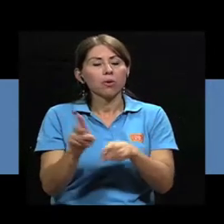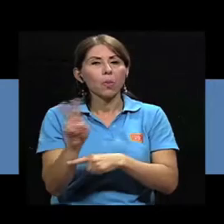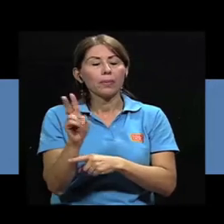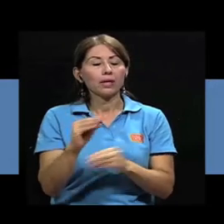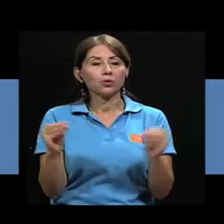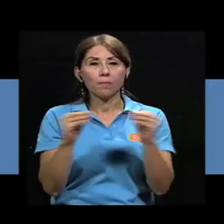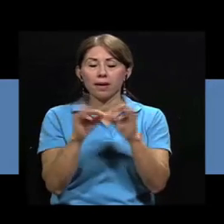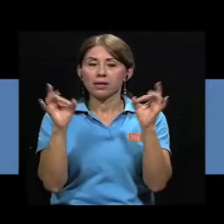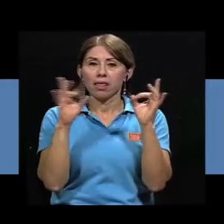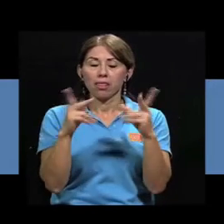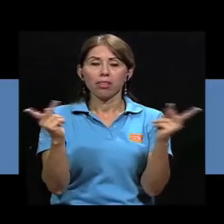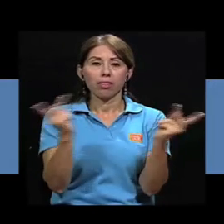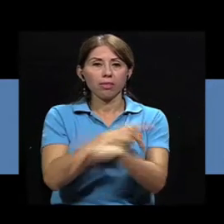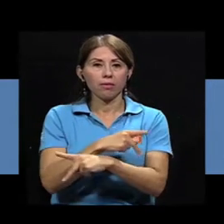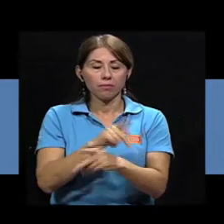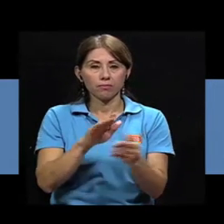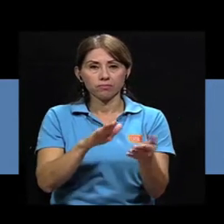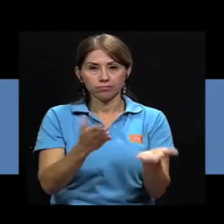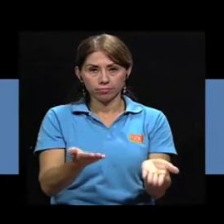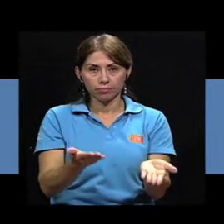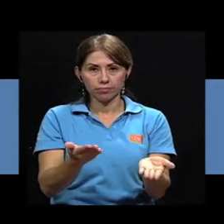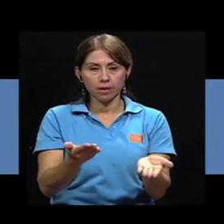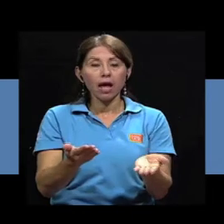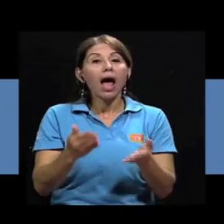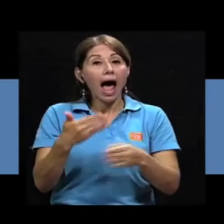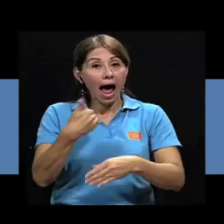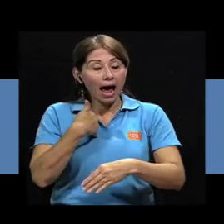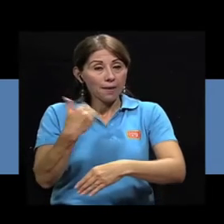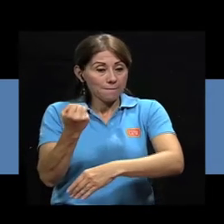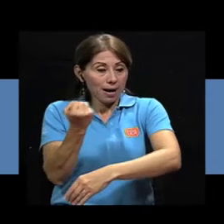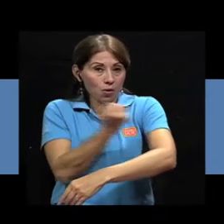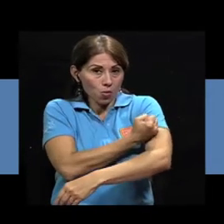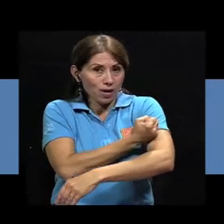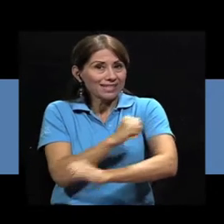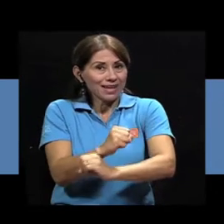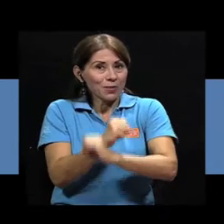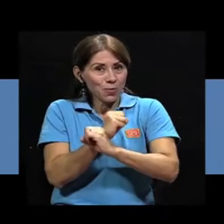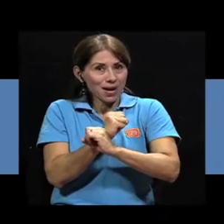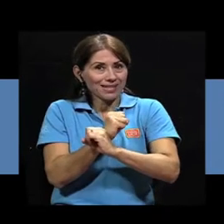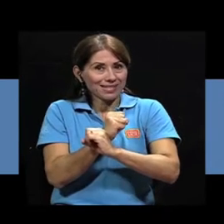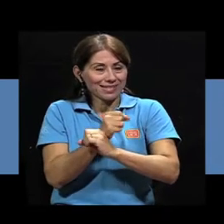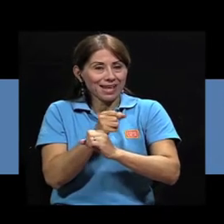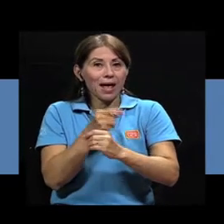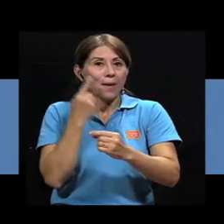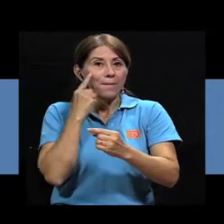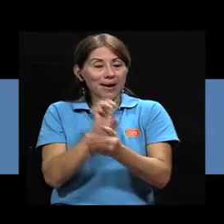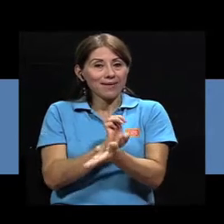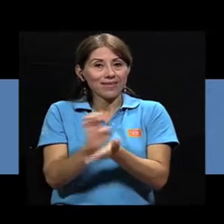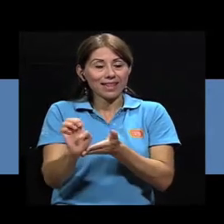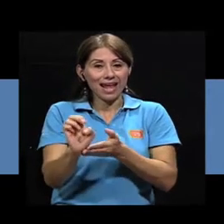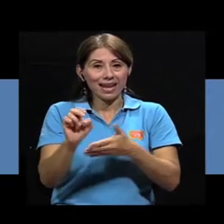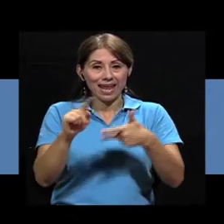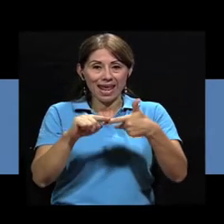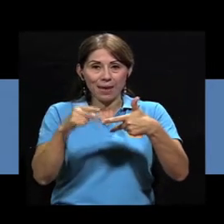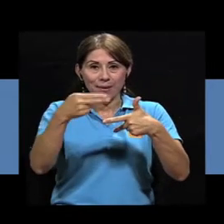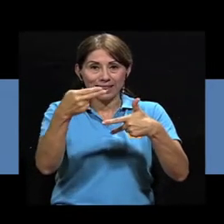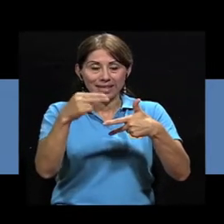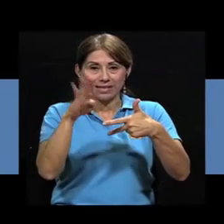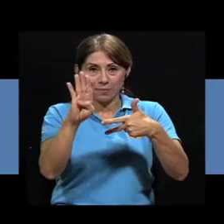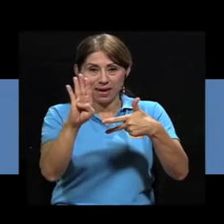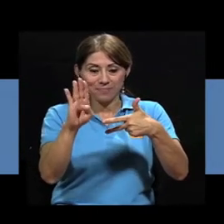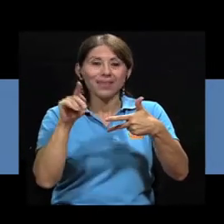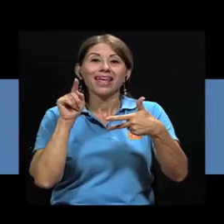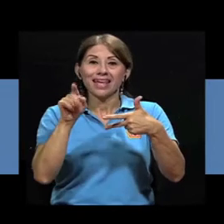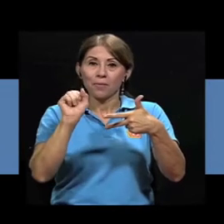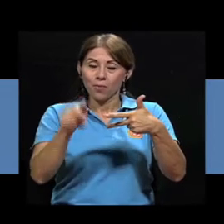y tener un desenlace peor. Hay vacunas seguras y eficaces contra la hepatitis B que brindan protección contra la infección